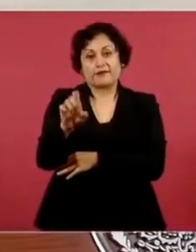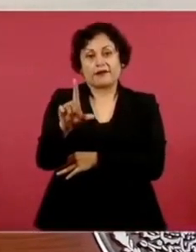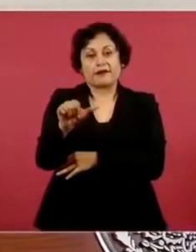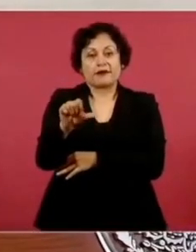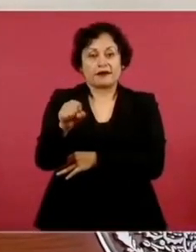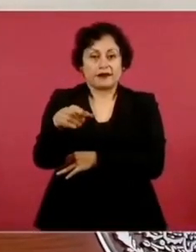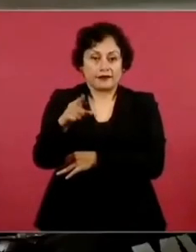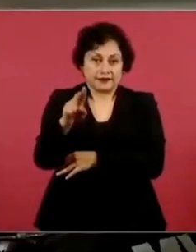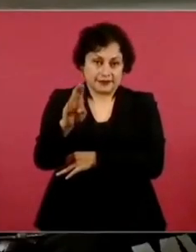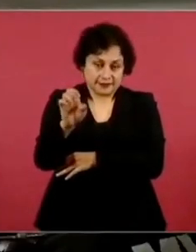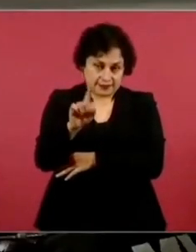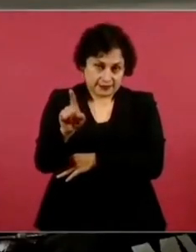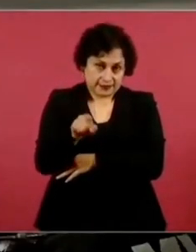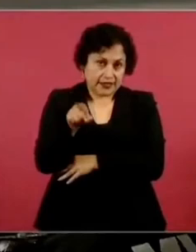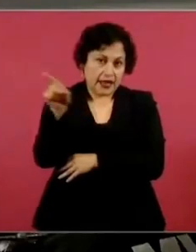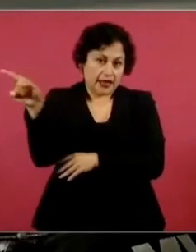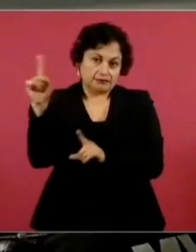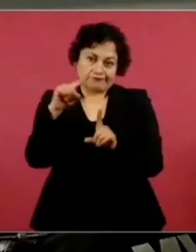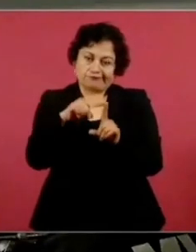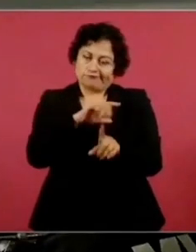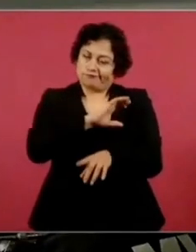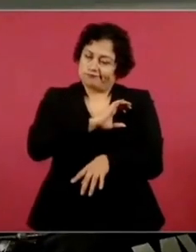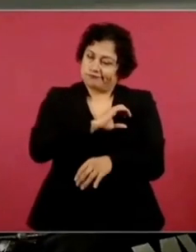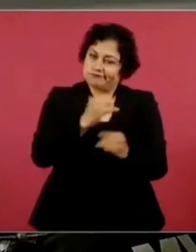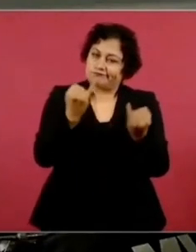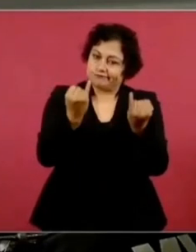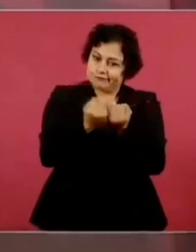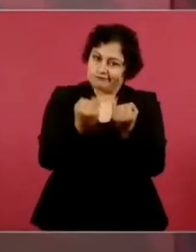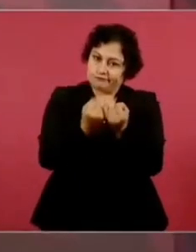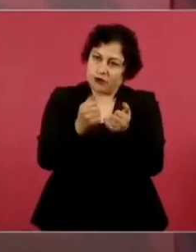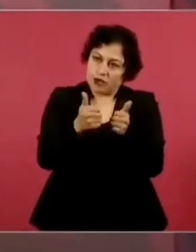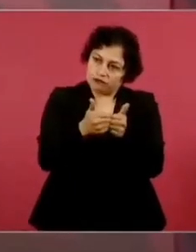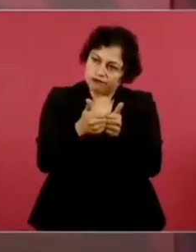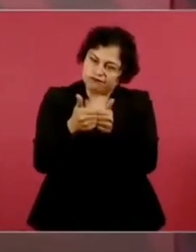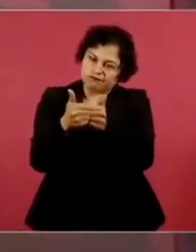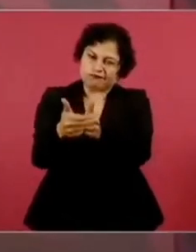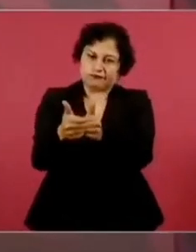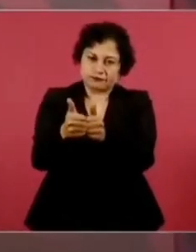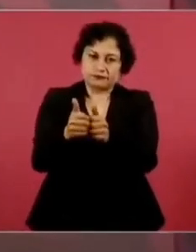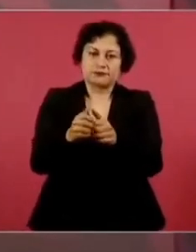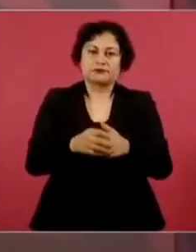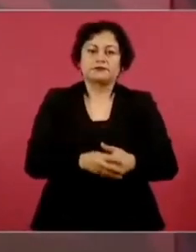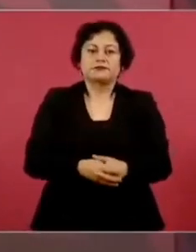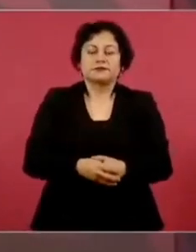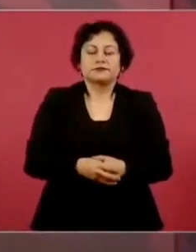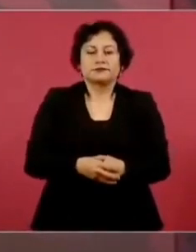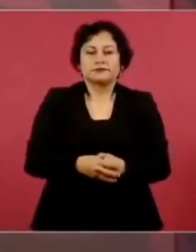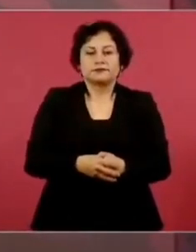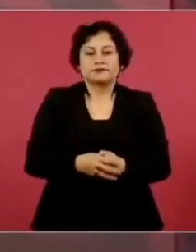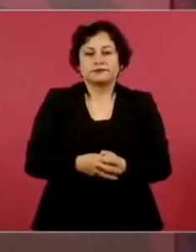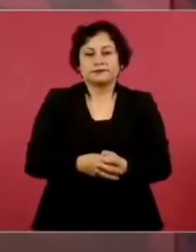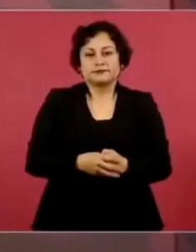Y desde luego ponía